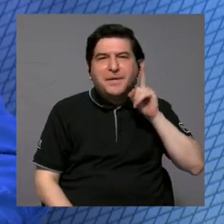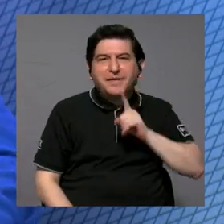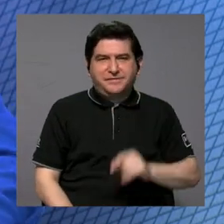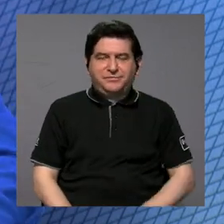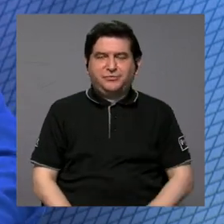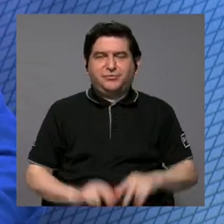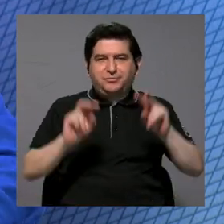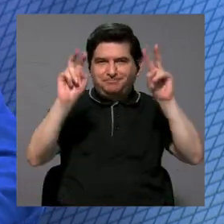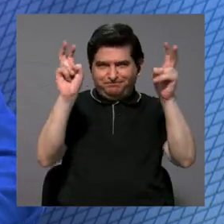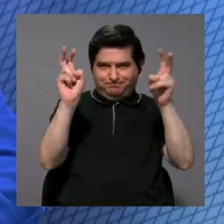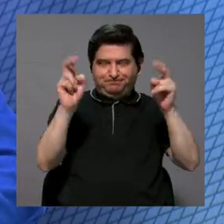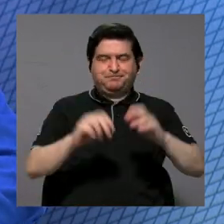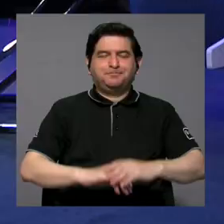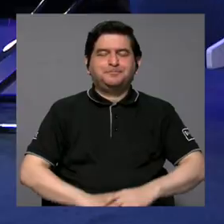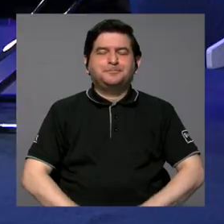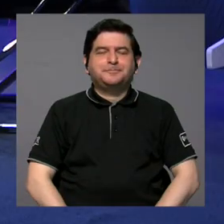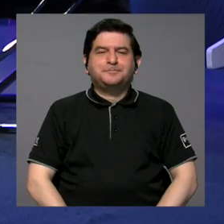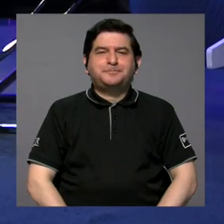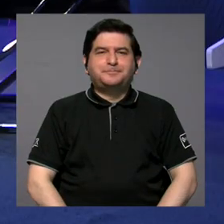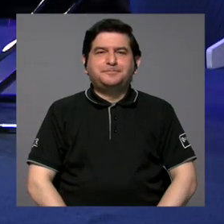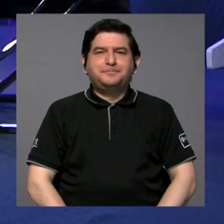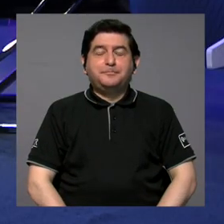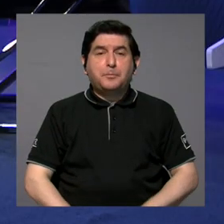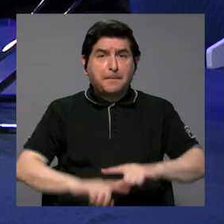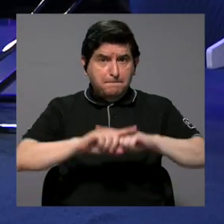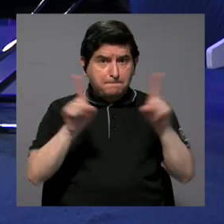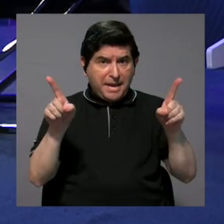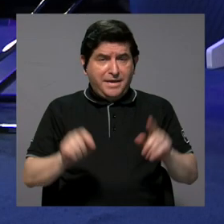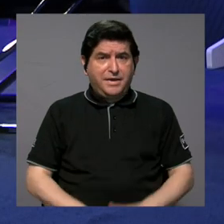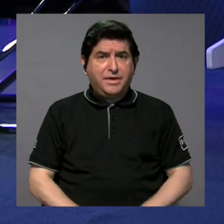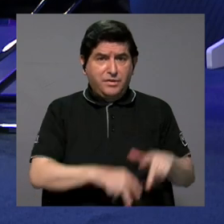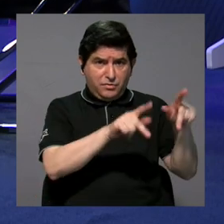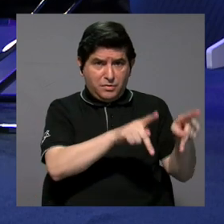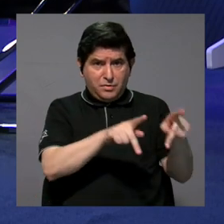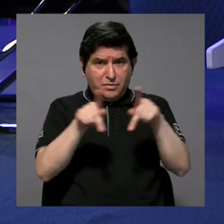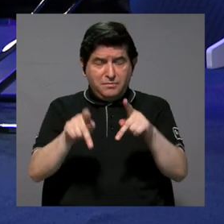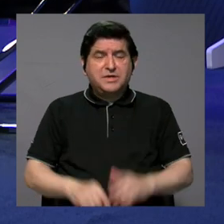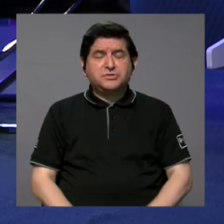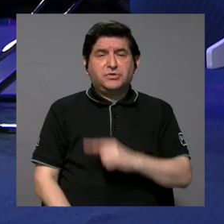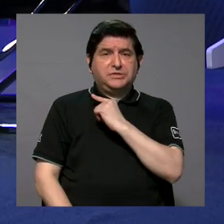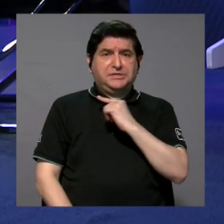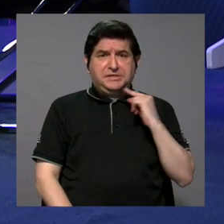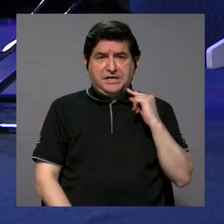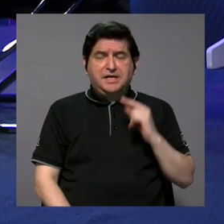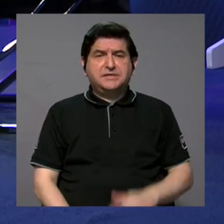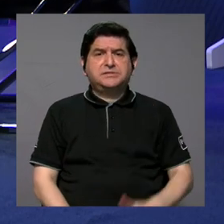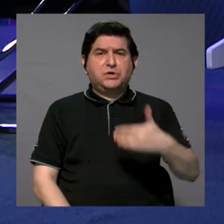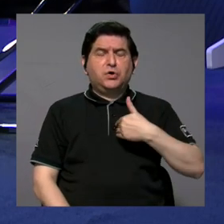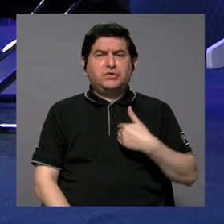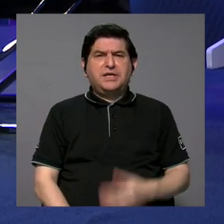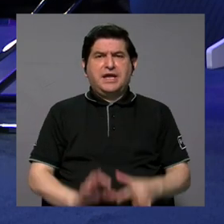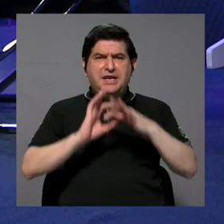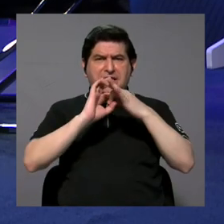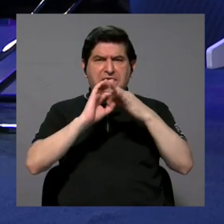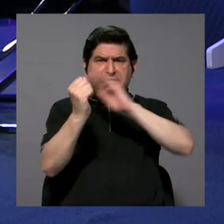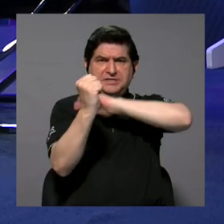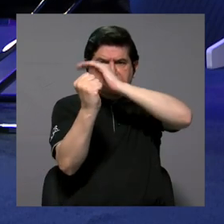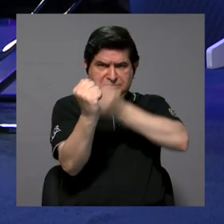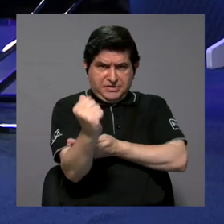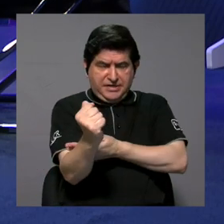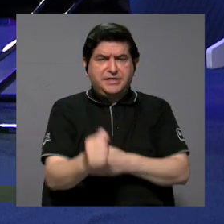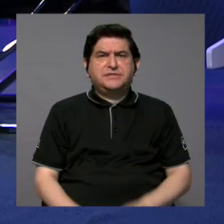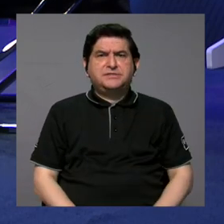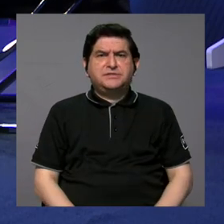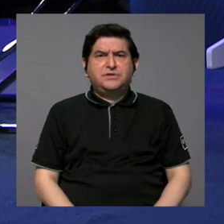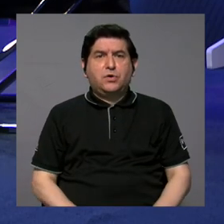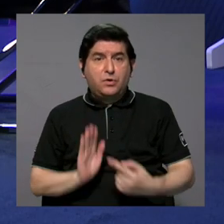de... o personas que tienen relaciones de poder, que